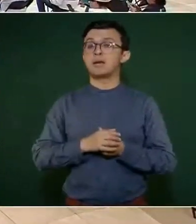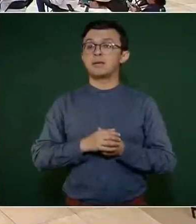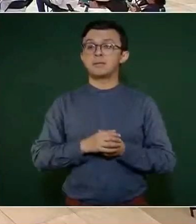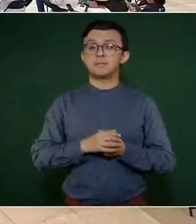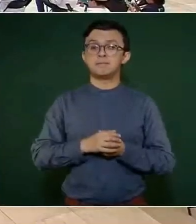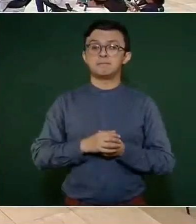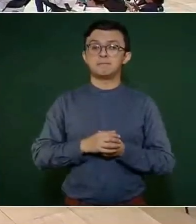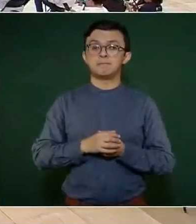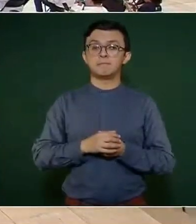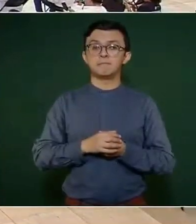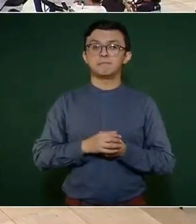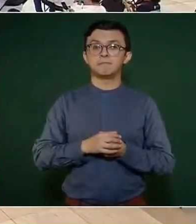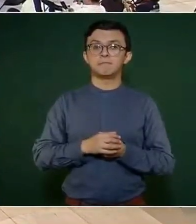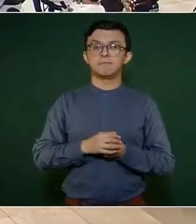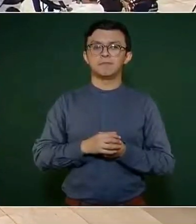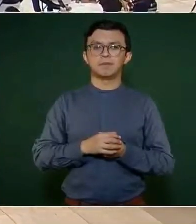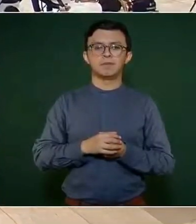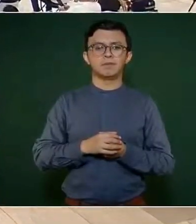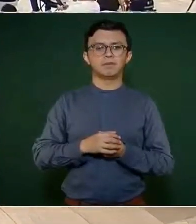¿Hadán?